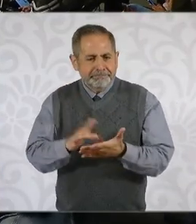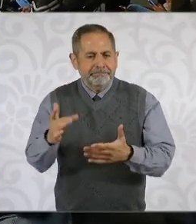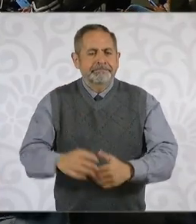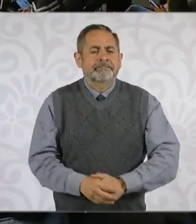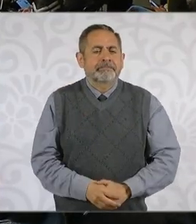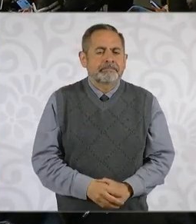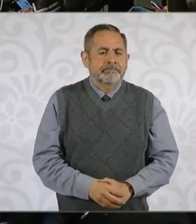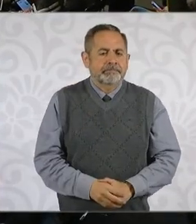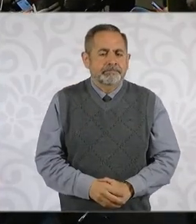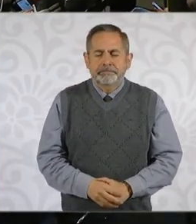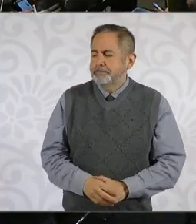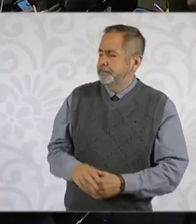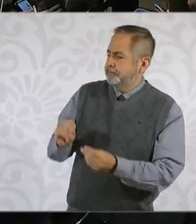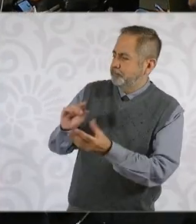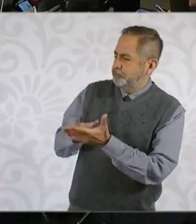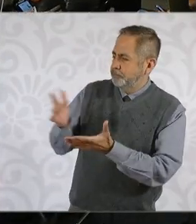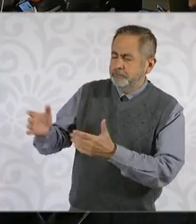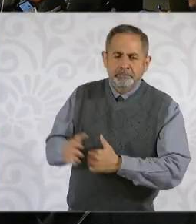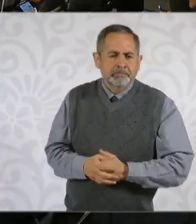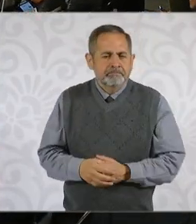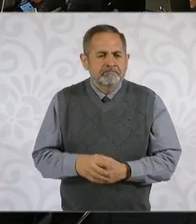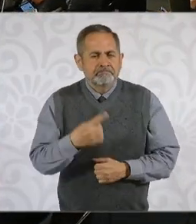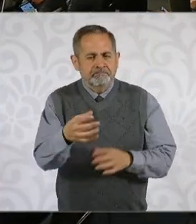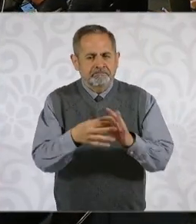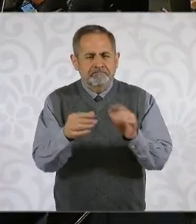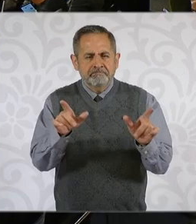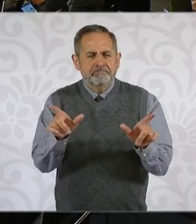Muchas gracias. Bueno, muy rápido.